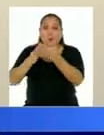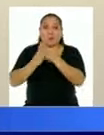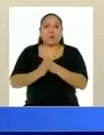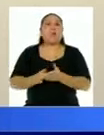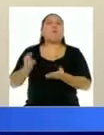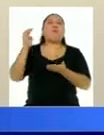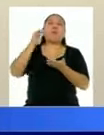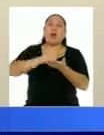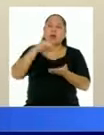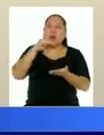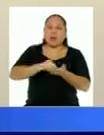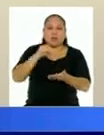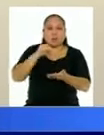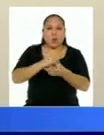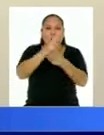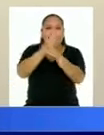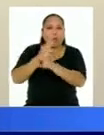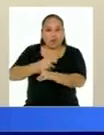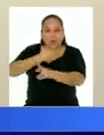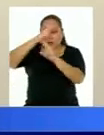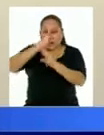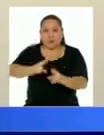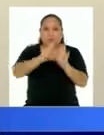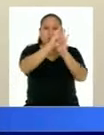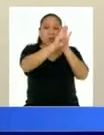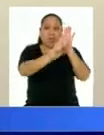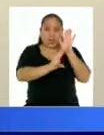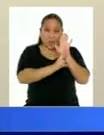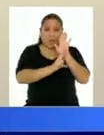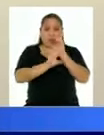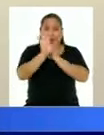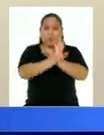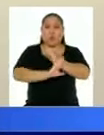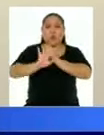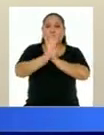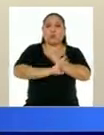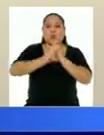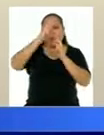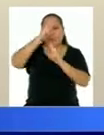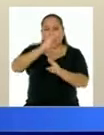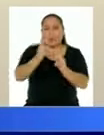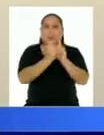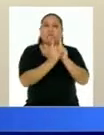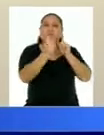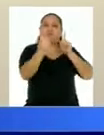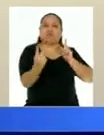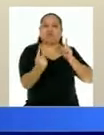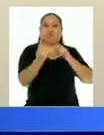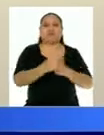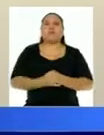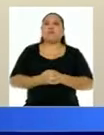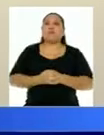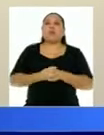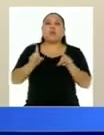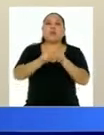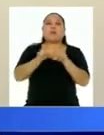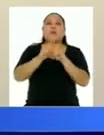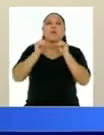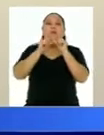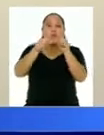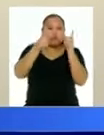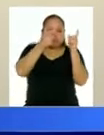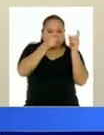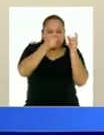las medidas de precaución y respeten las normas de distancia. Y bueno, también seguimos